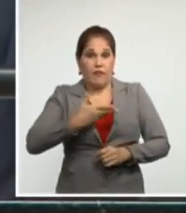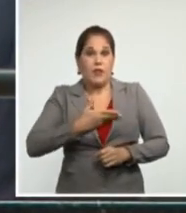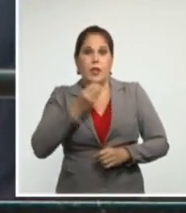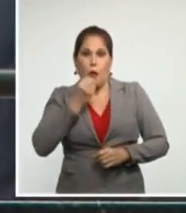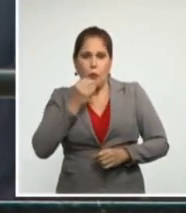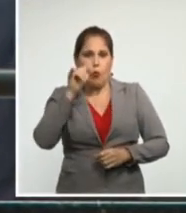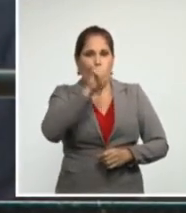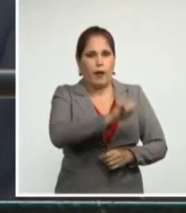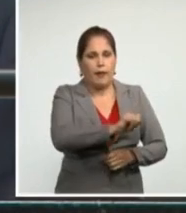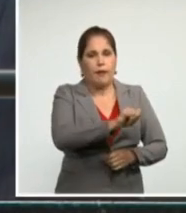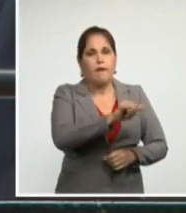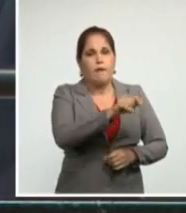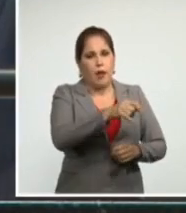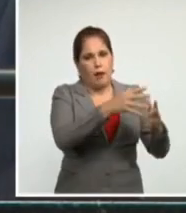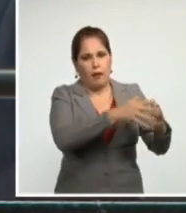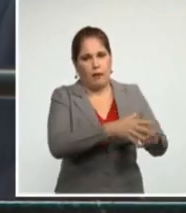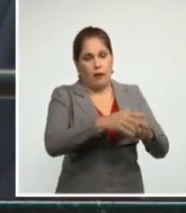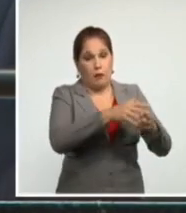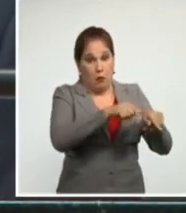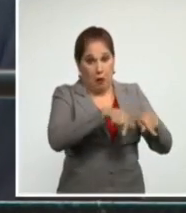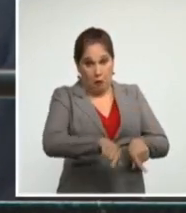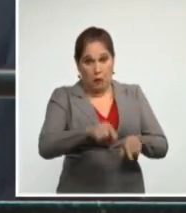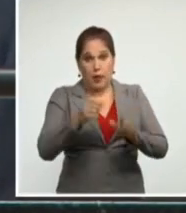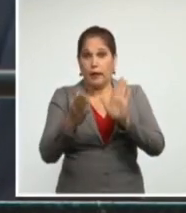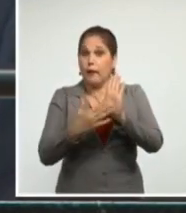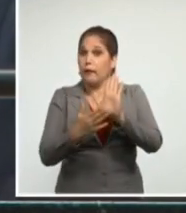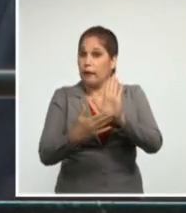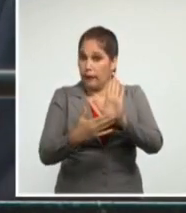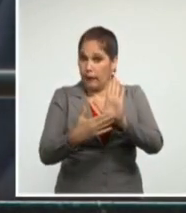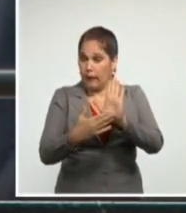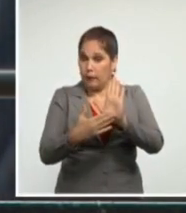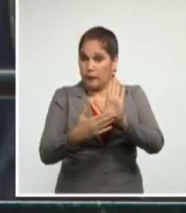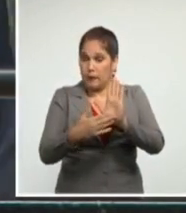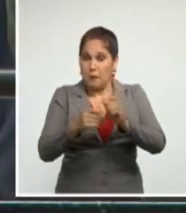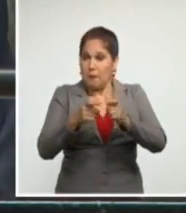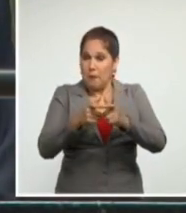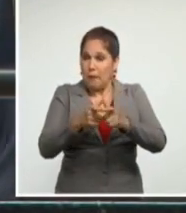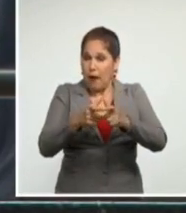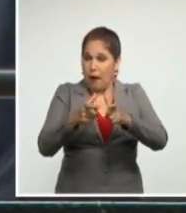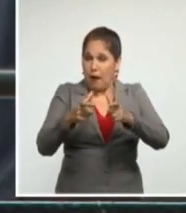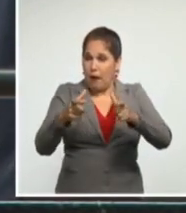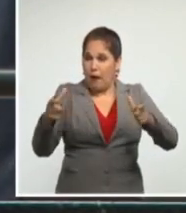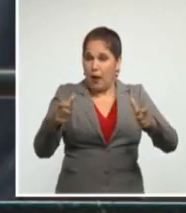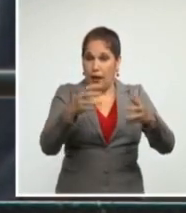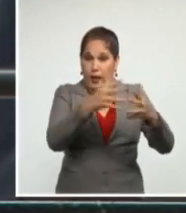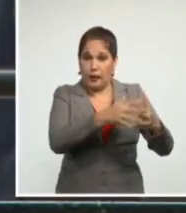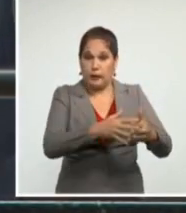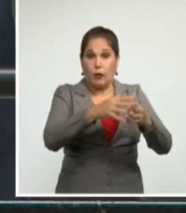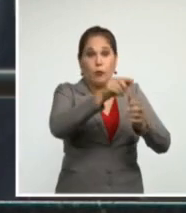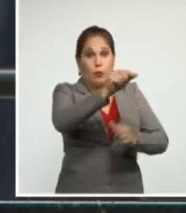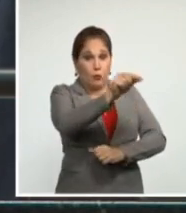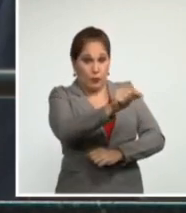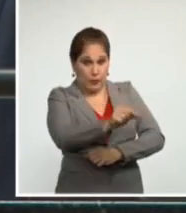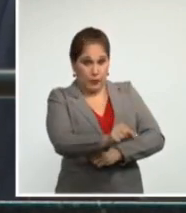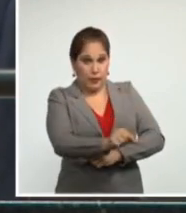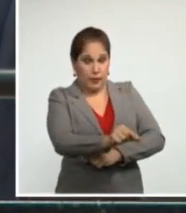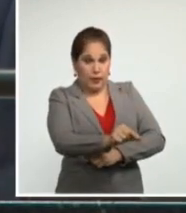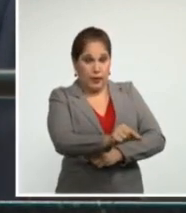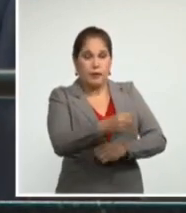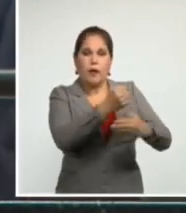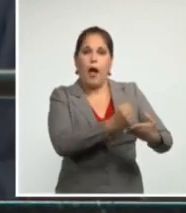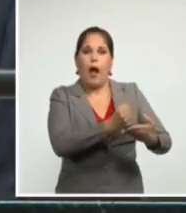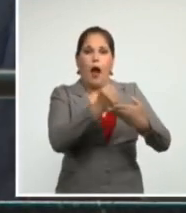Está demostrado que una amplia mayoría de los estadounidenses apoya el